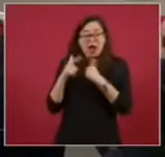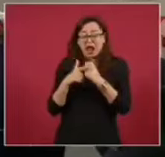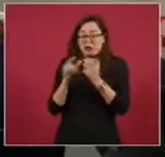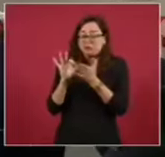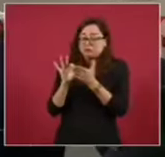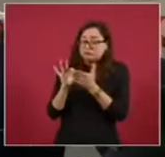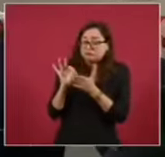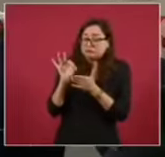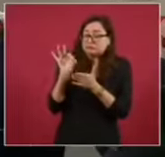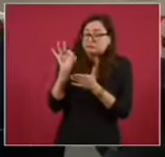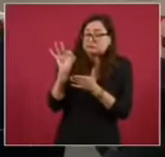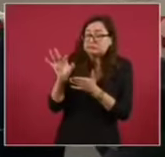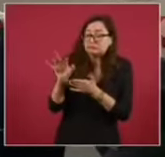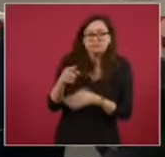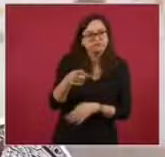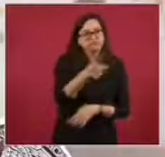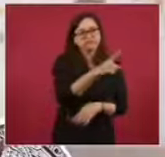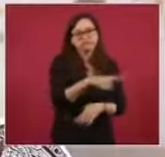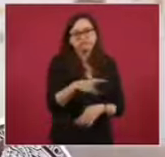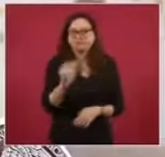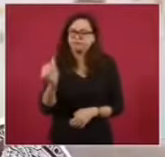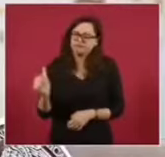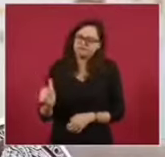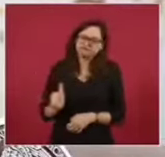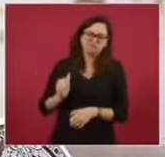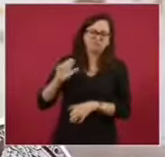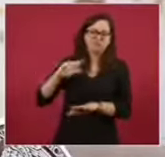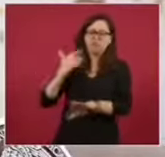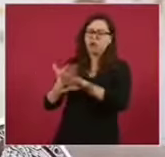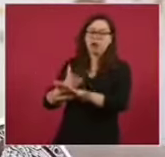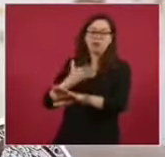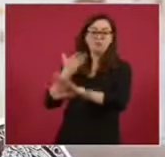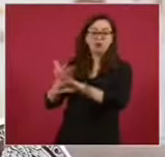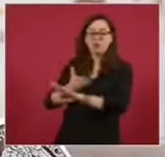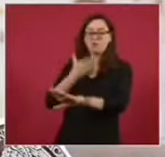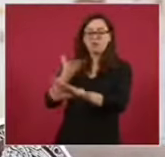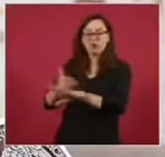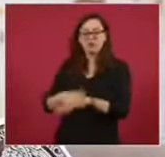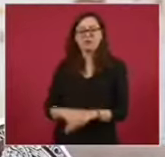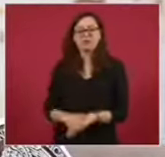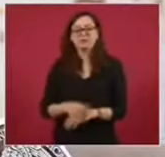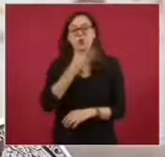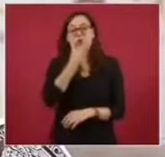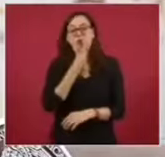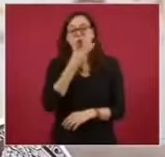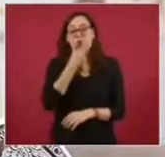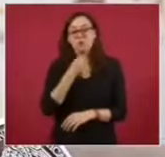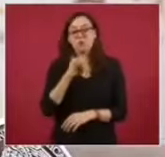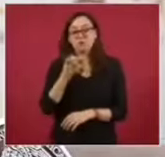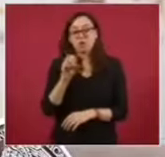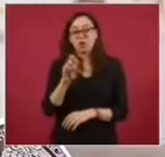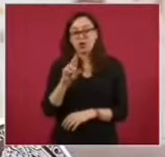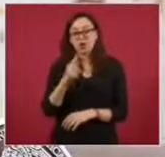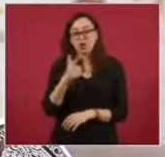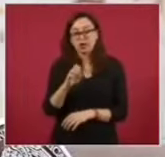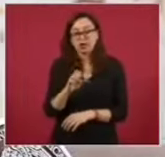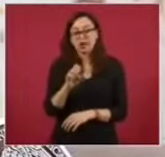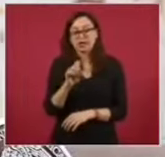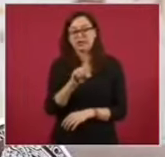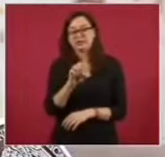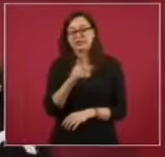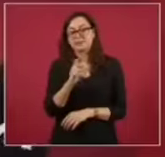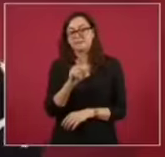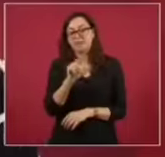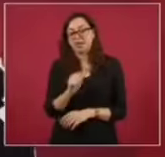tergiversado con fines políticos. Como dice el periodista Jorge Cepeda Patterson, algo se rompió entre los